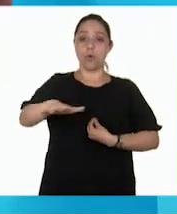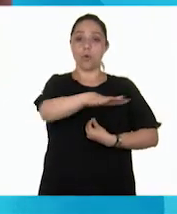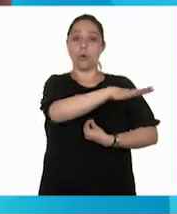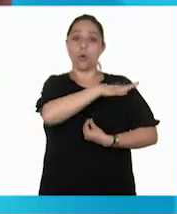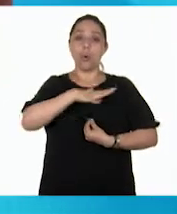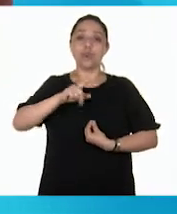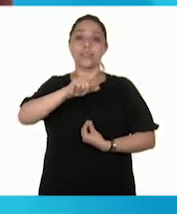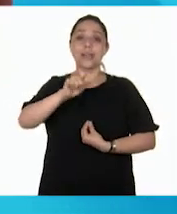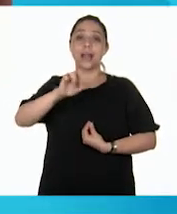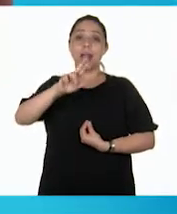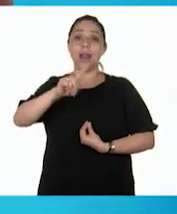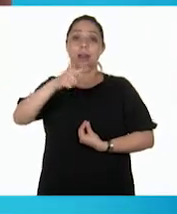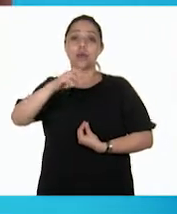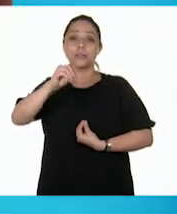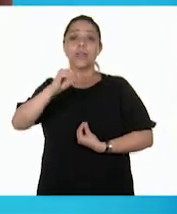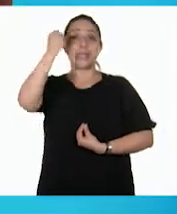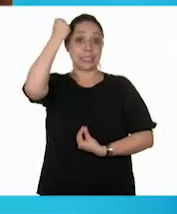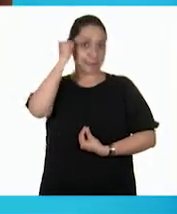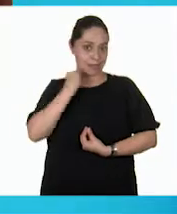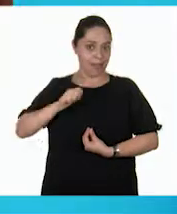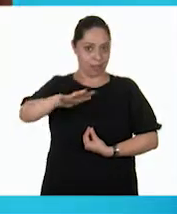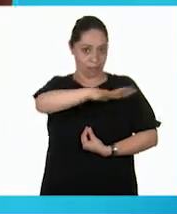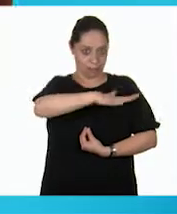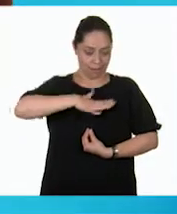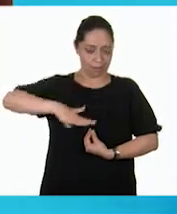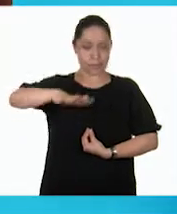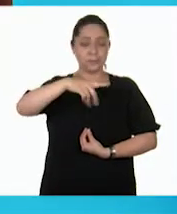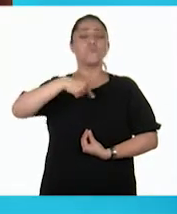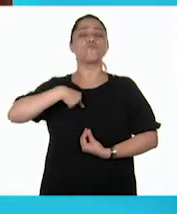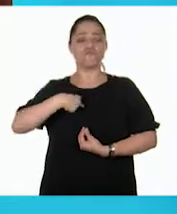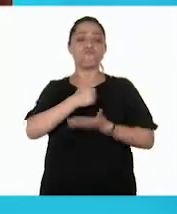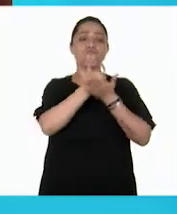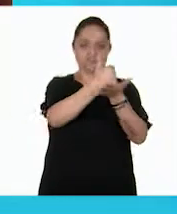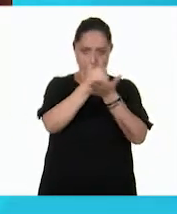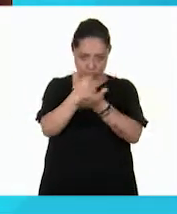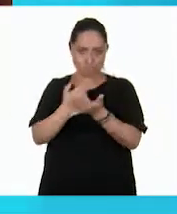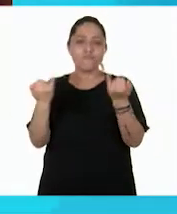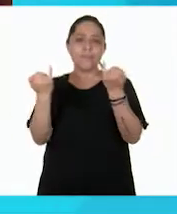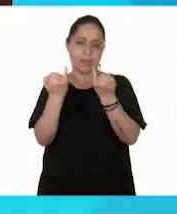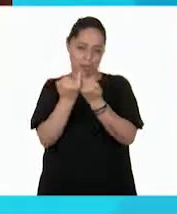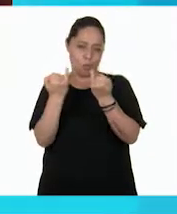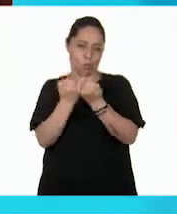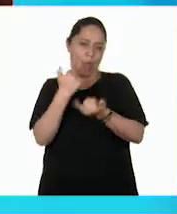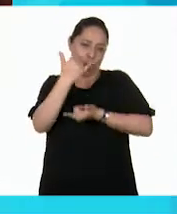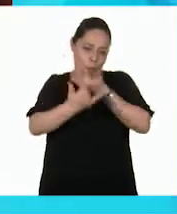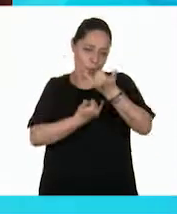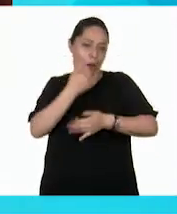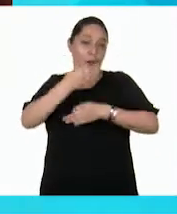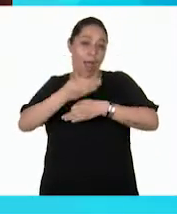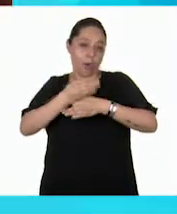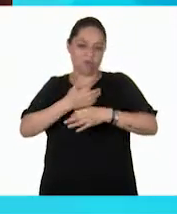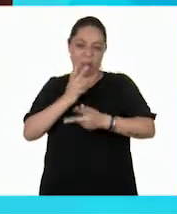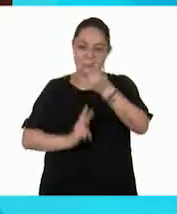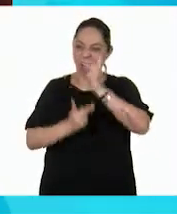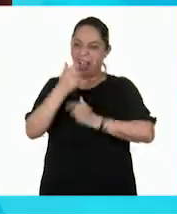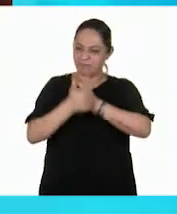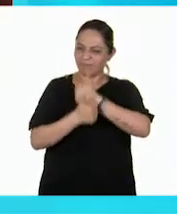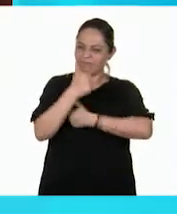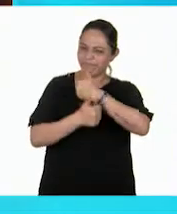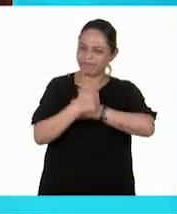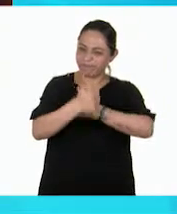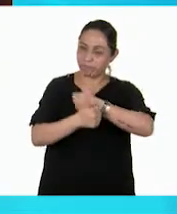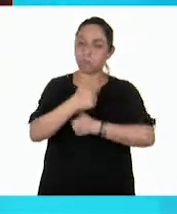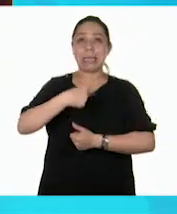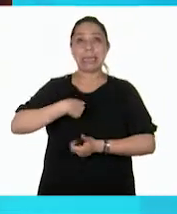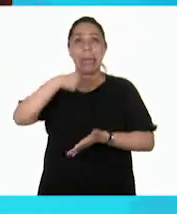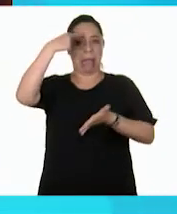Zaragoza, en Ahome, Sinaloa. Yo también quiero ayudar en este juego de carreras de plantas. Me